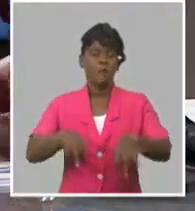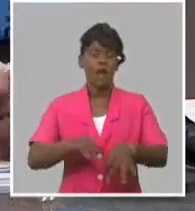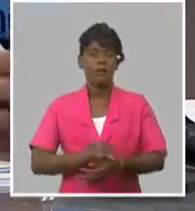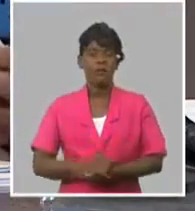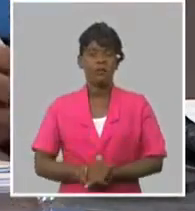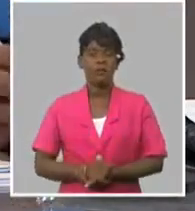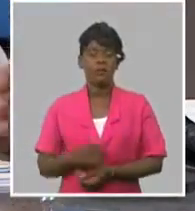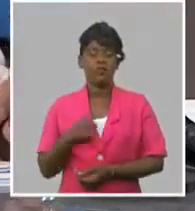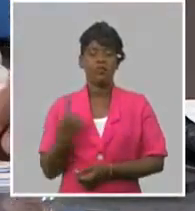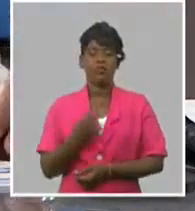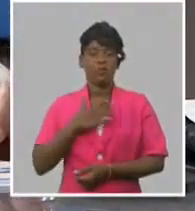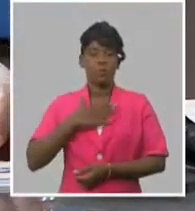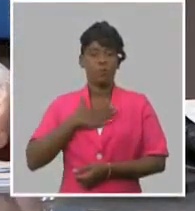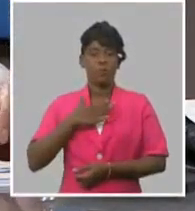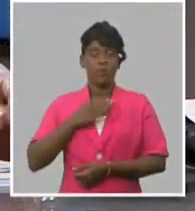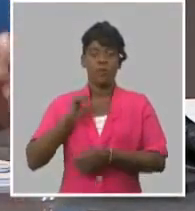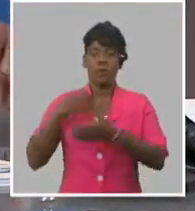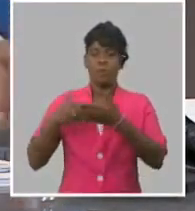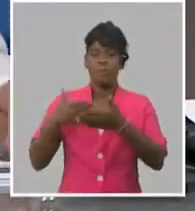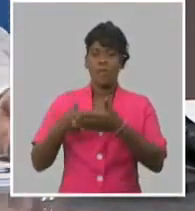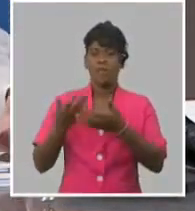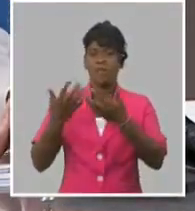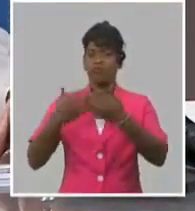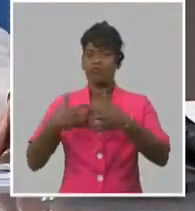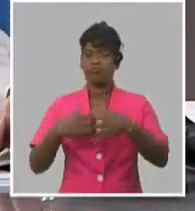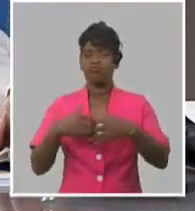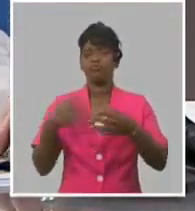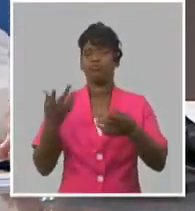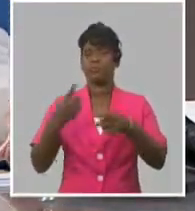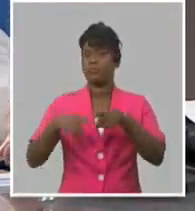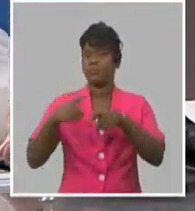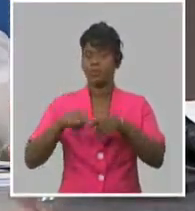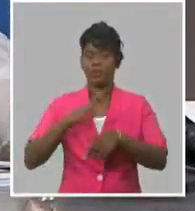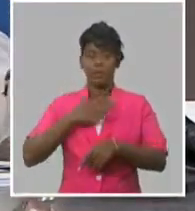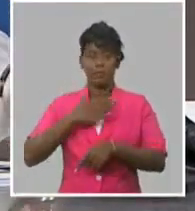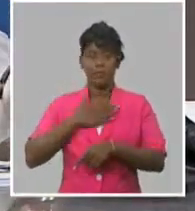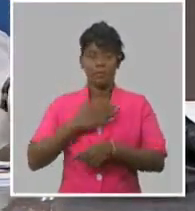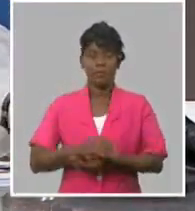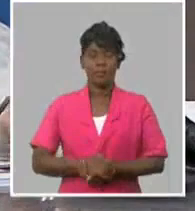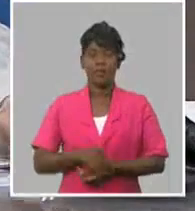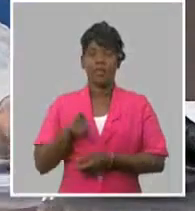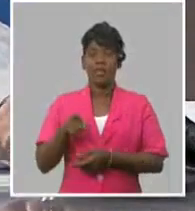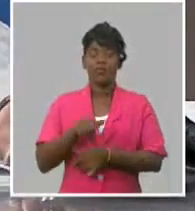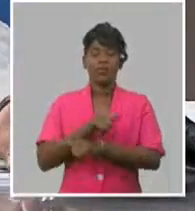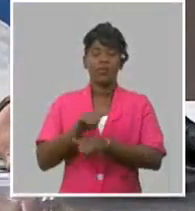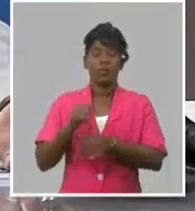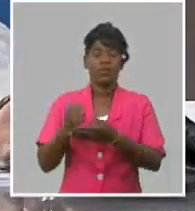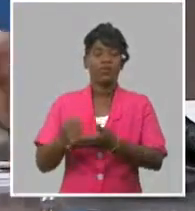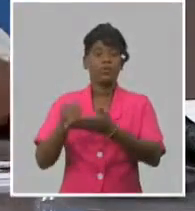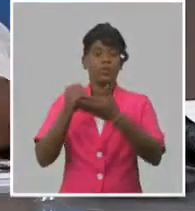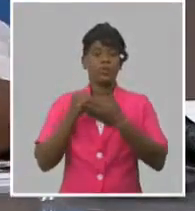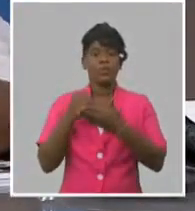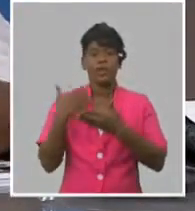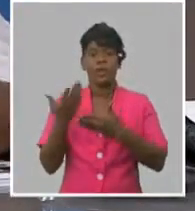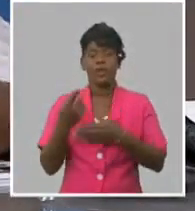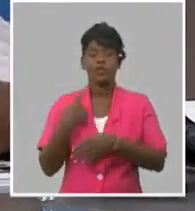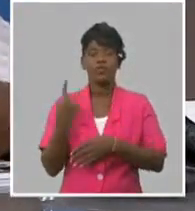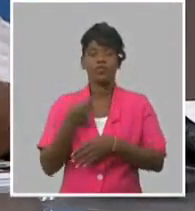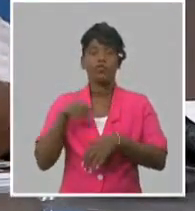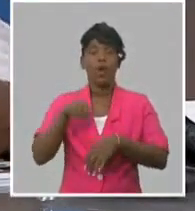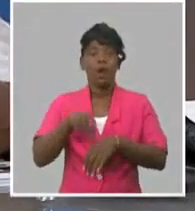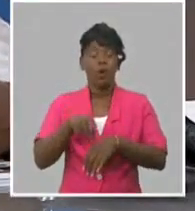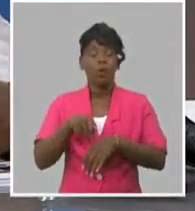Por el propio entorno monetario, por las deformaciones estructurales, y eso nos lleva a que tenemos que hacer una